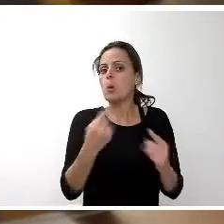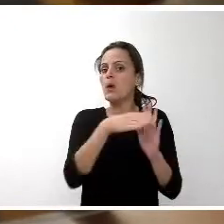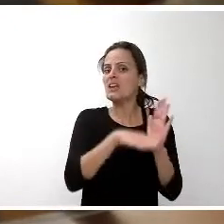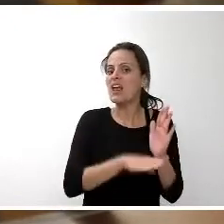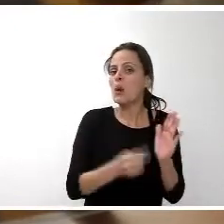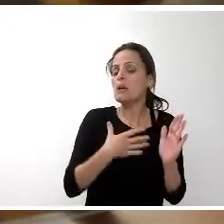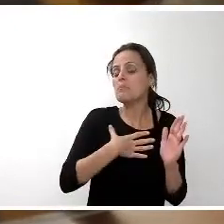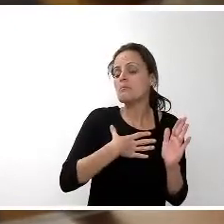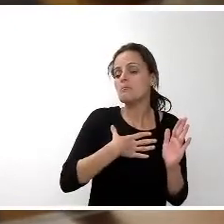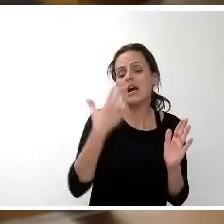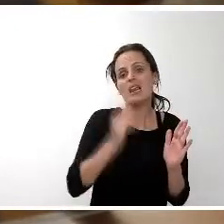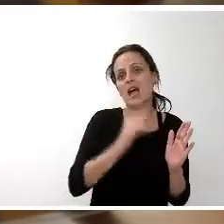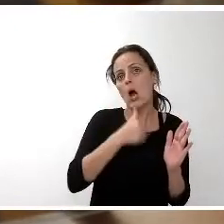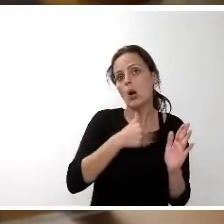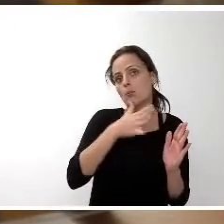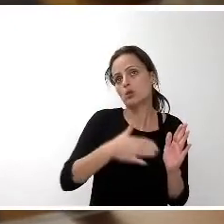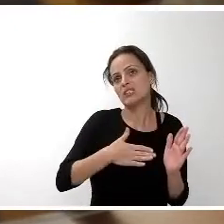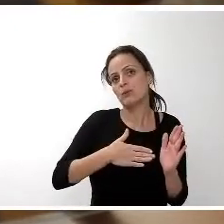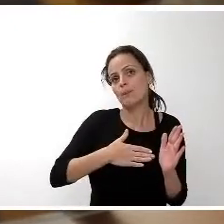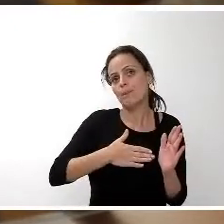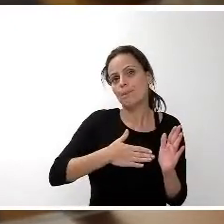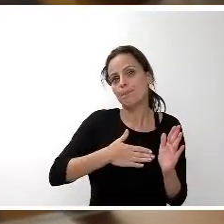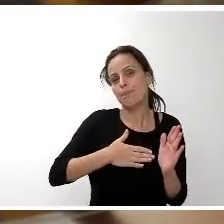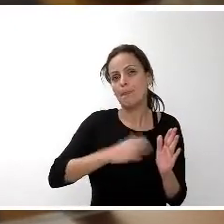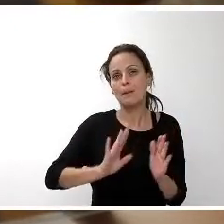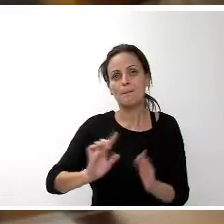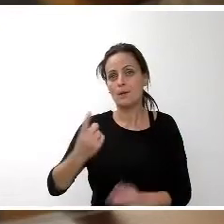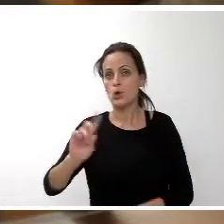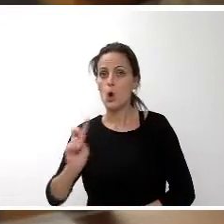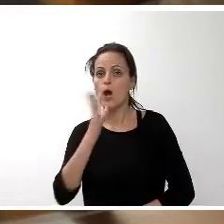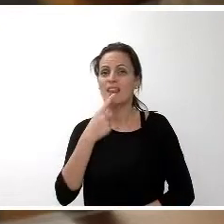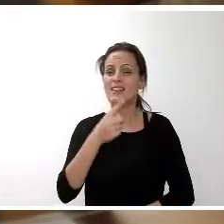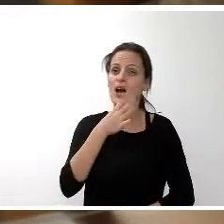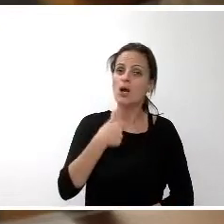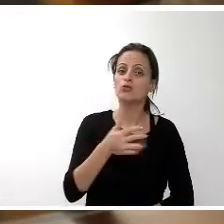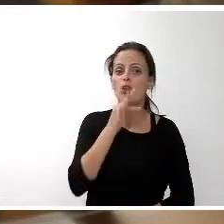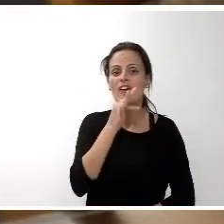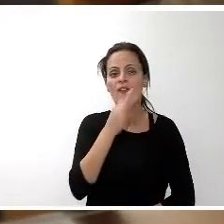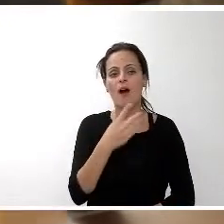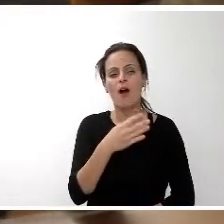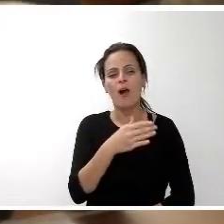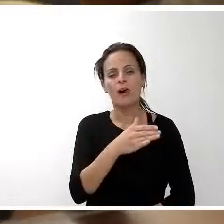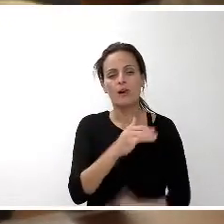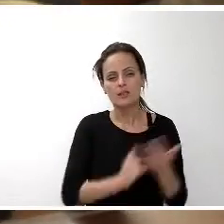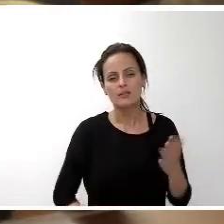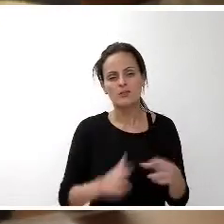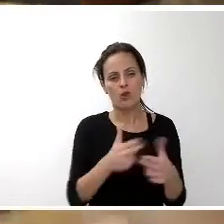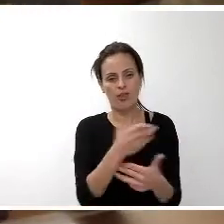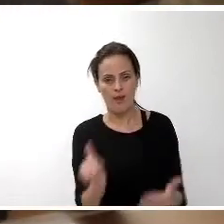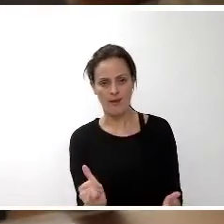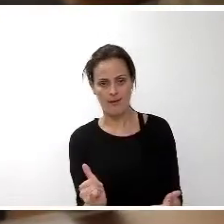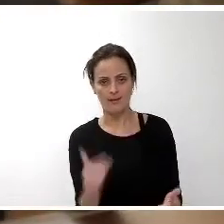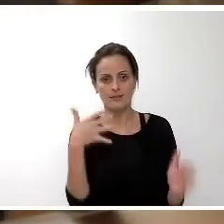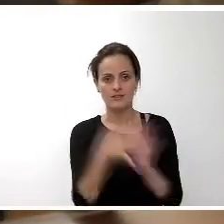ser el principal motivo, tenemos la crisis social. La crisis social todavía es latente. No hemos